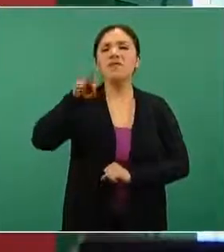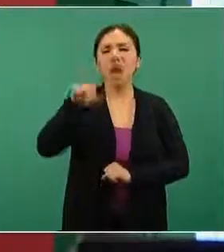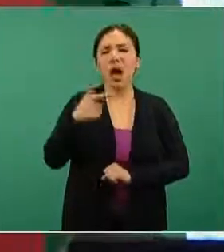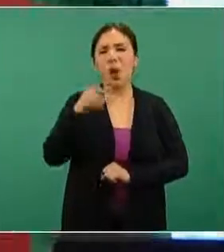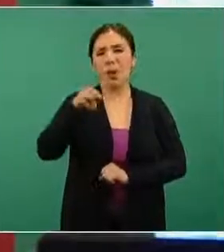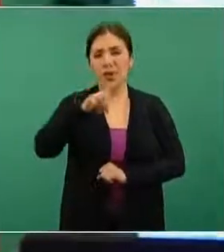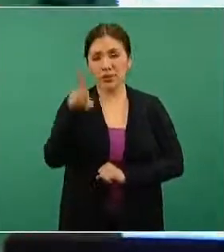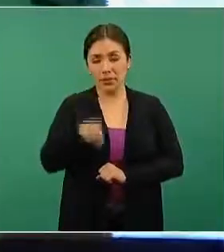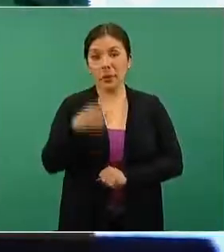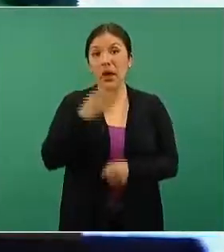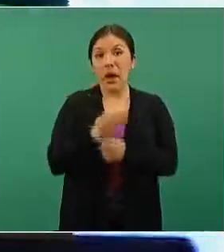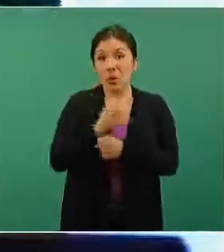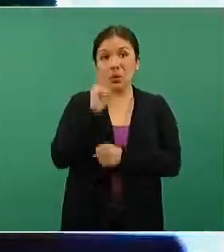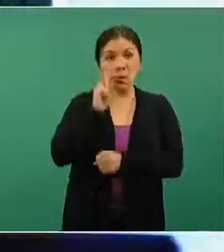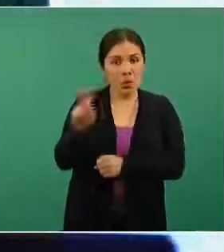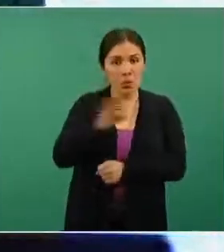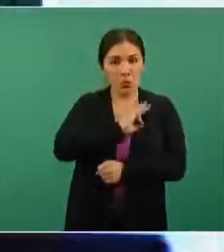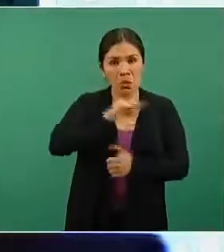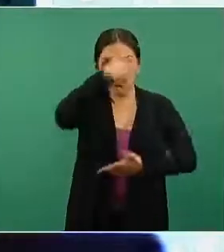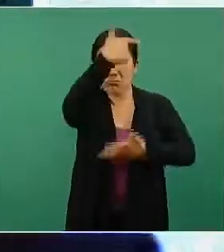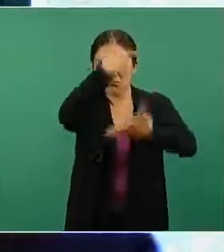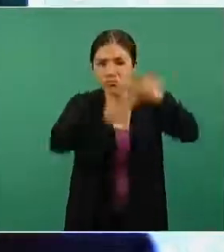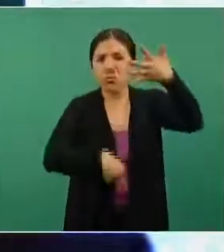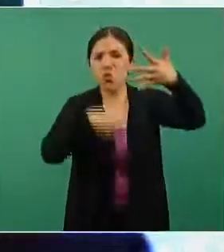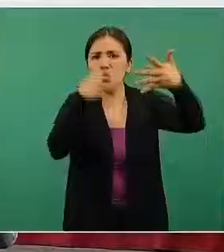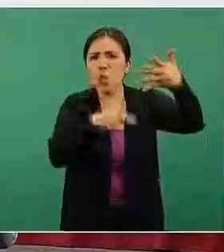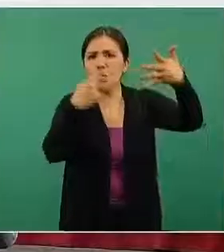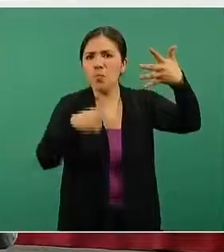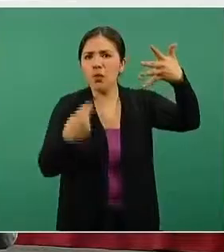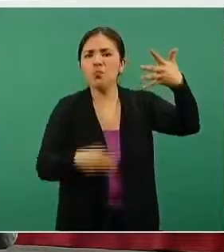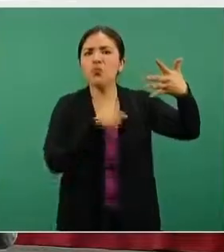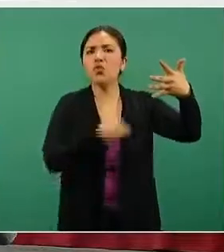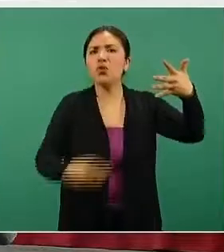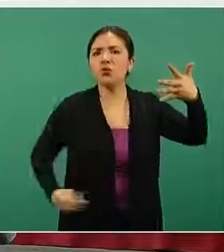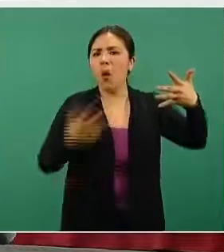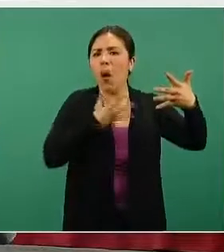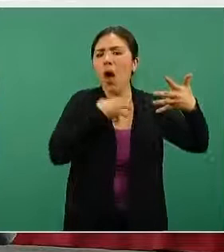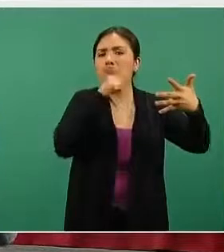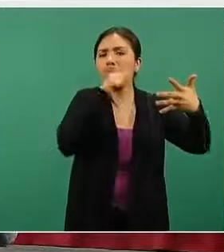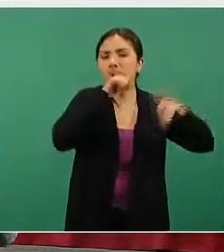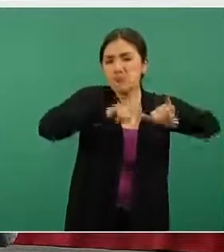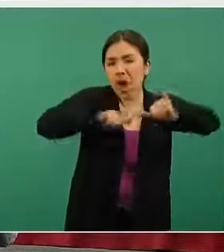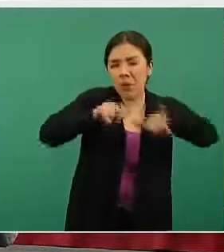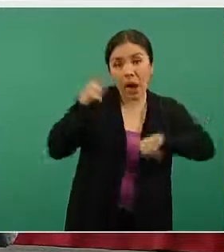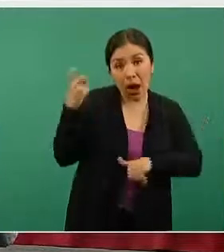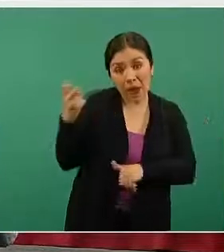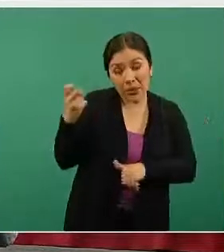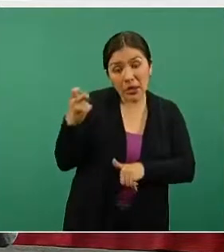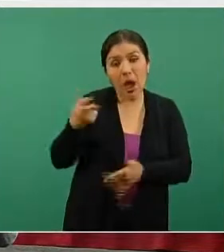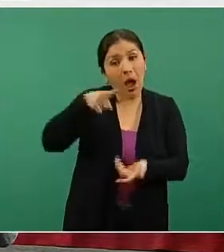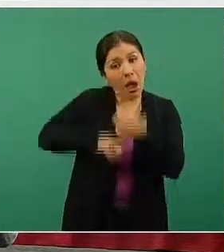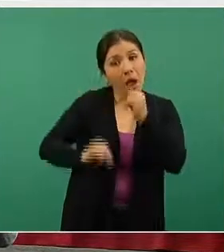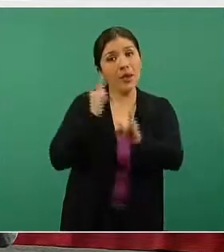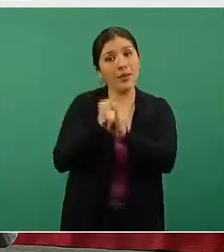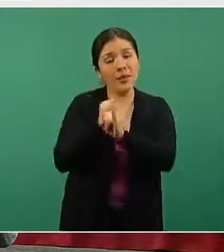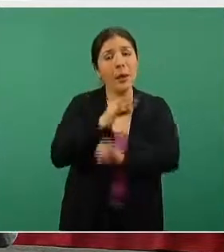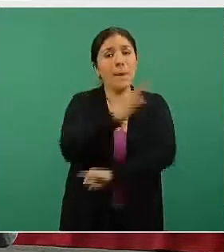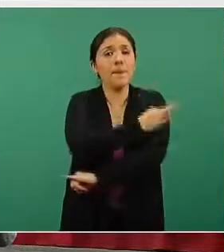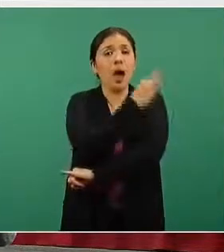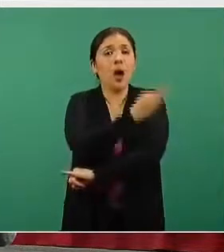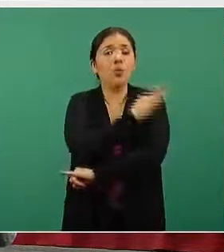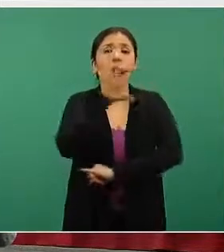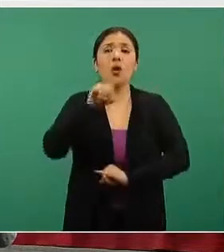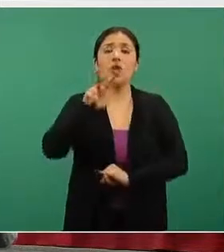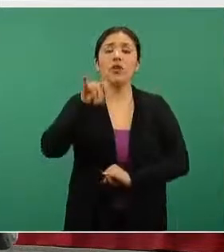Pueden encontrar ustedes la lista de los nombres de los municipios que aquí aparecen en el mapa en ese sitio web vacunacovid